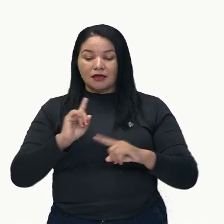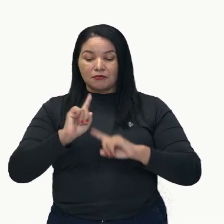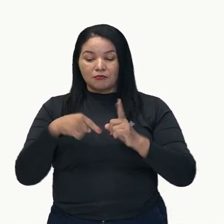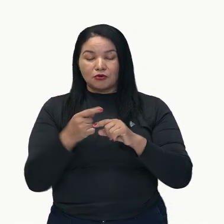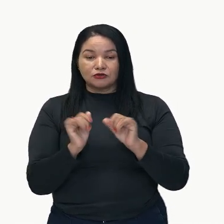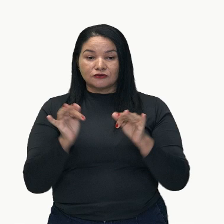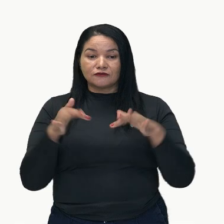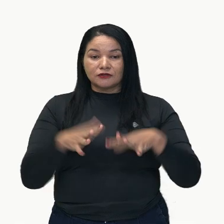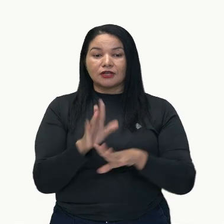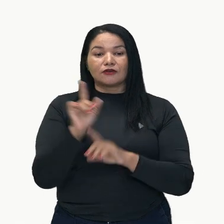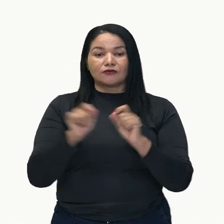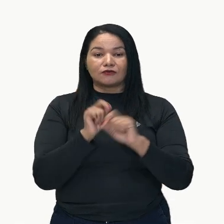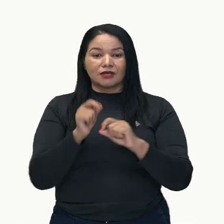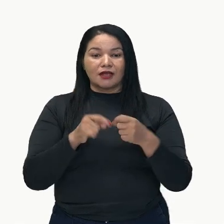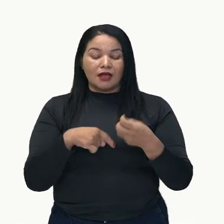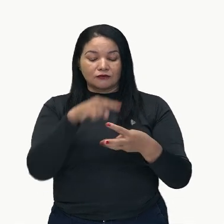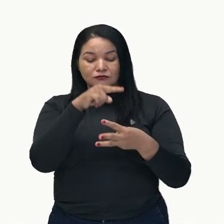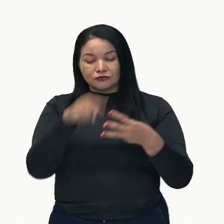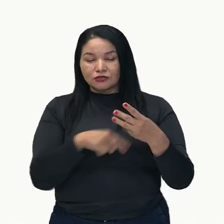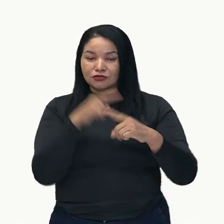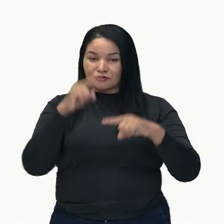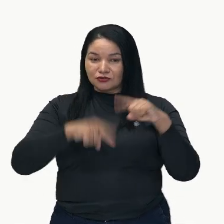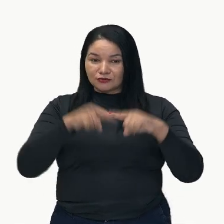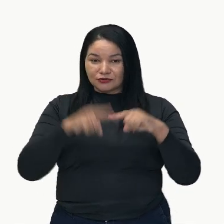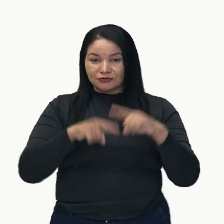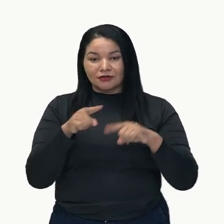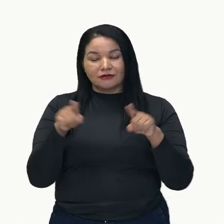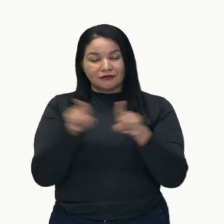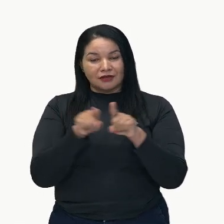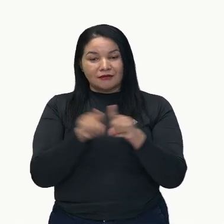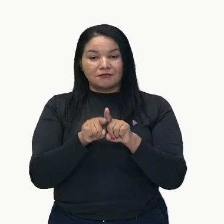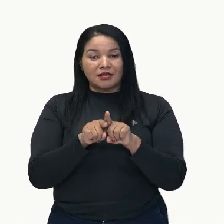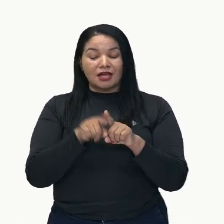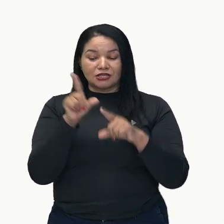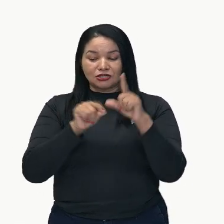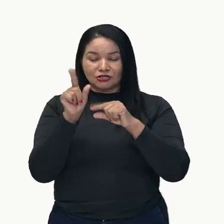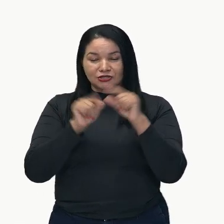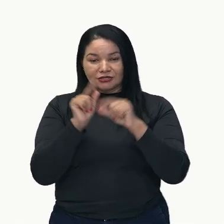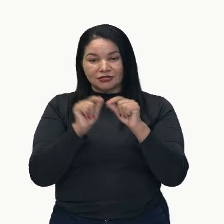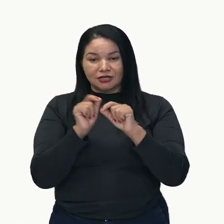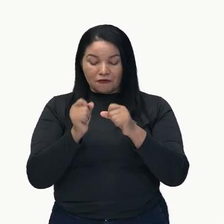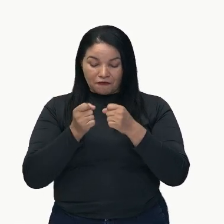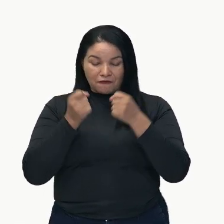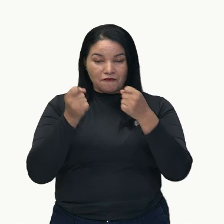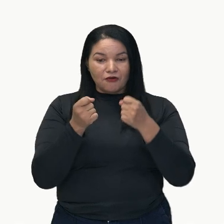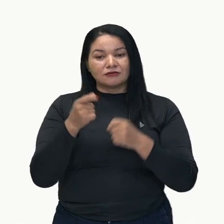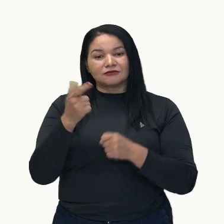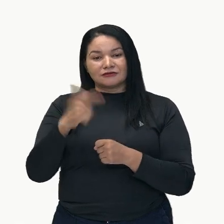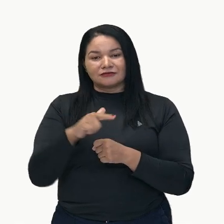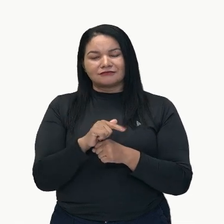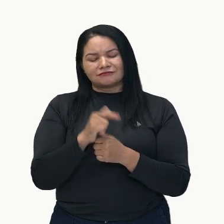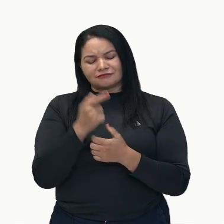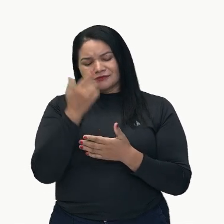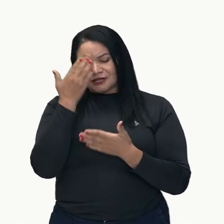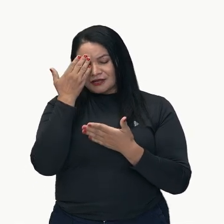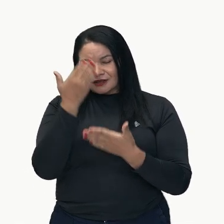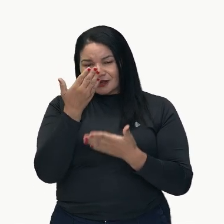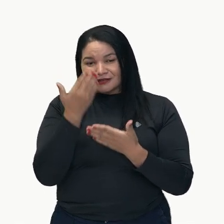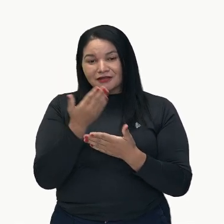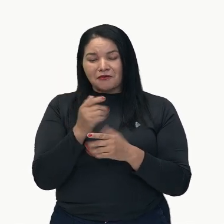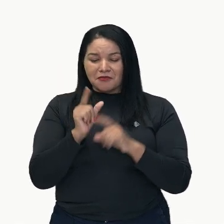con los tres objetos, la estrella recuperó su fuerza. Gracias a Alicia, dijo, brillando